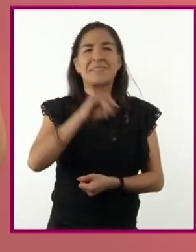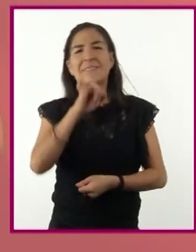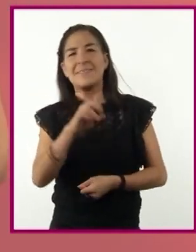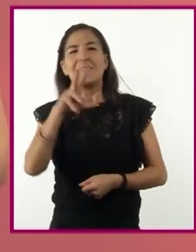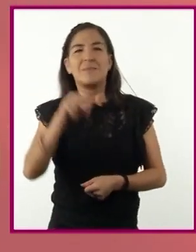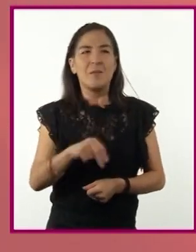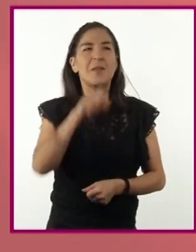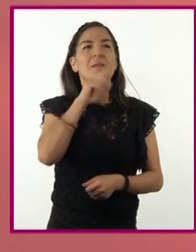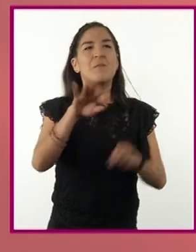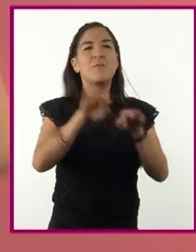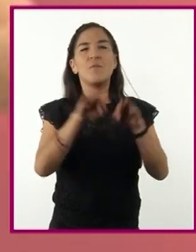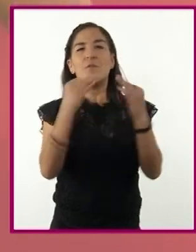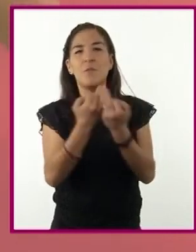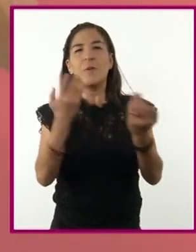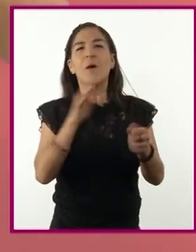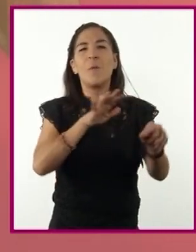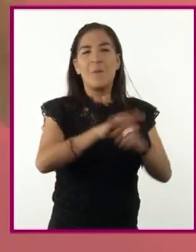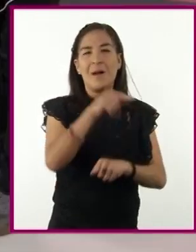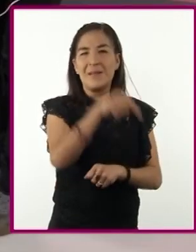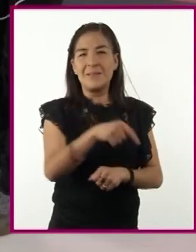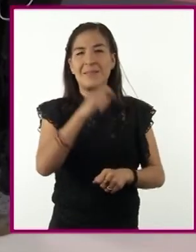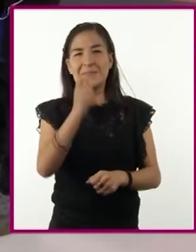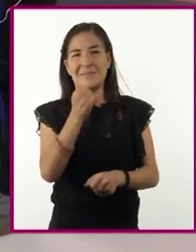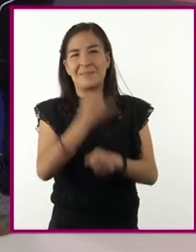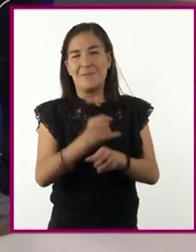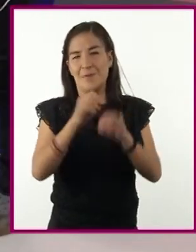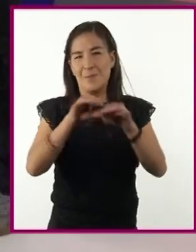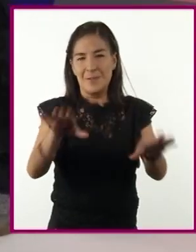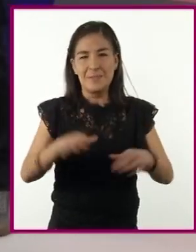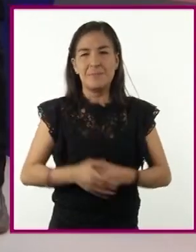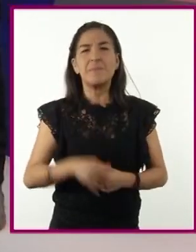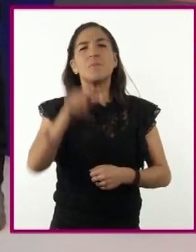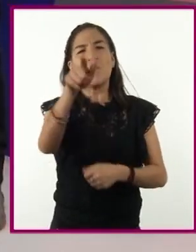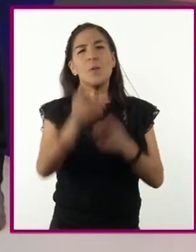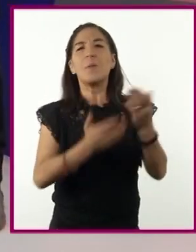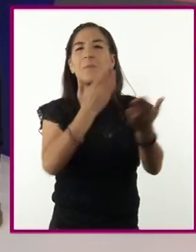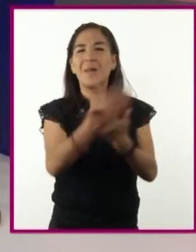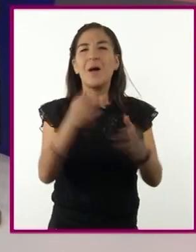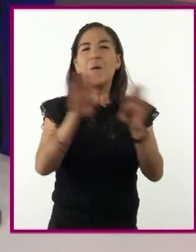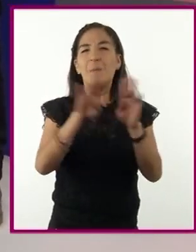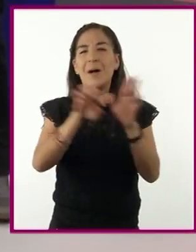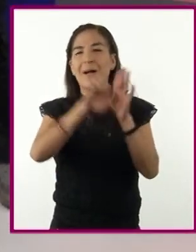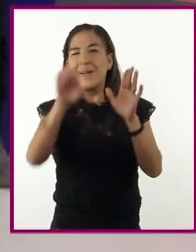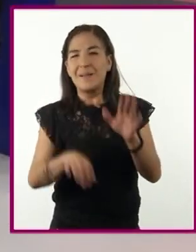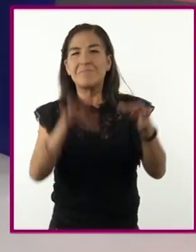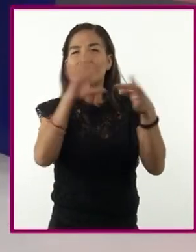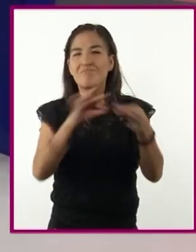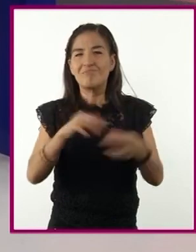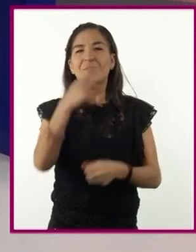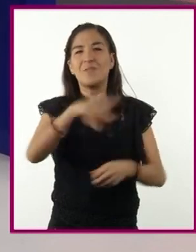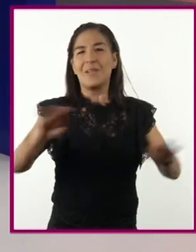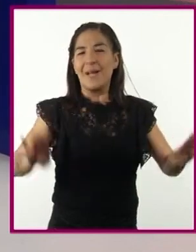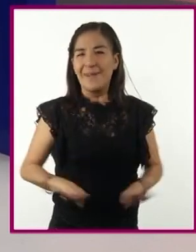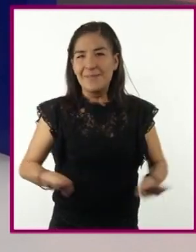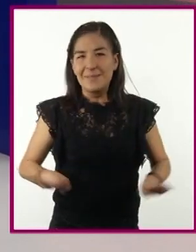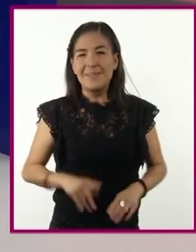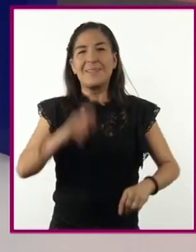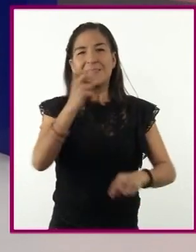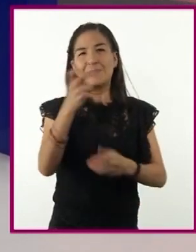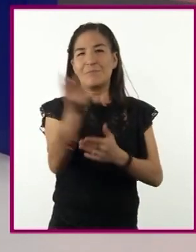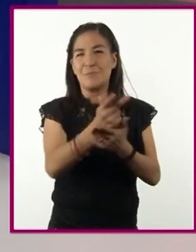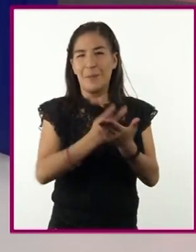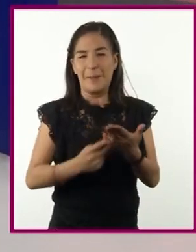así como la forma en que trata la información. Pídanles que den ejemplos y platiquen sobre las características de dichos